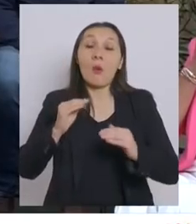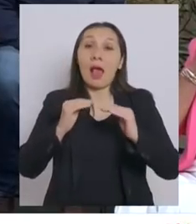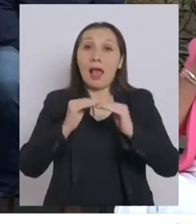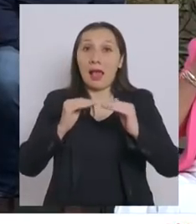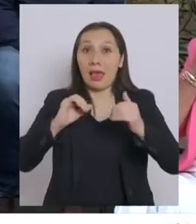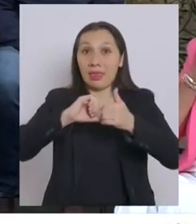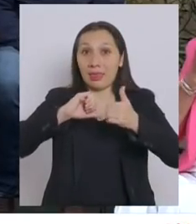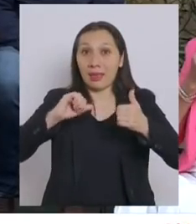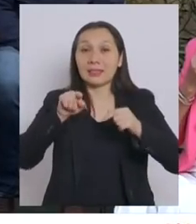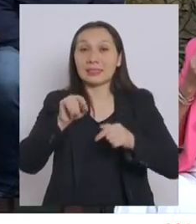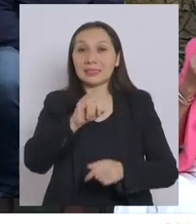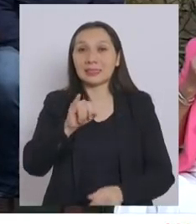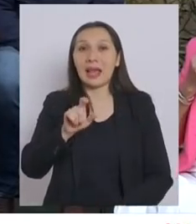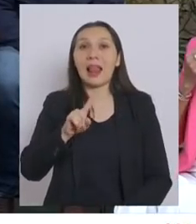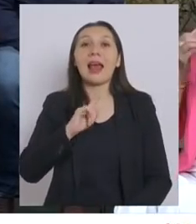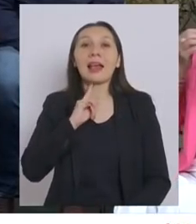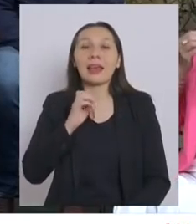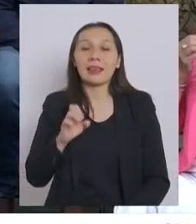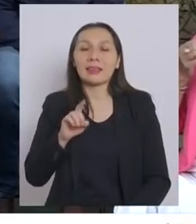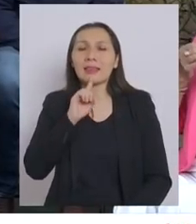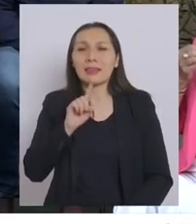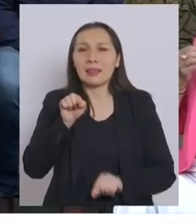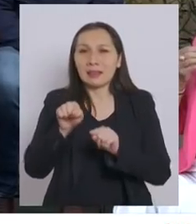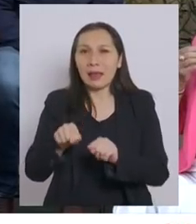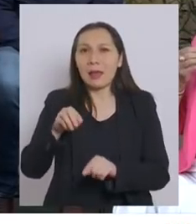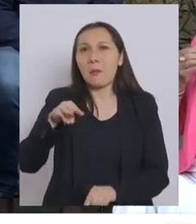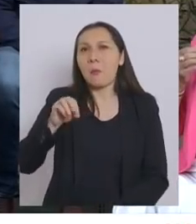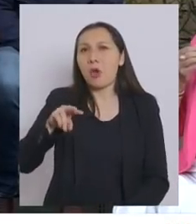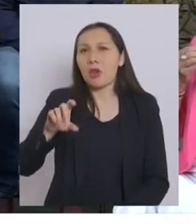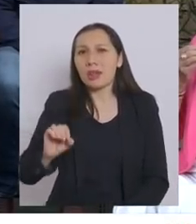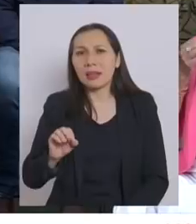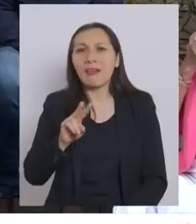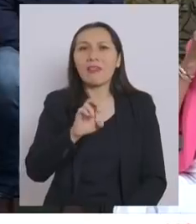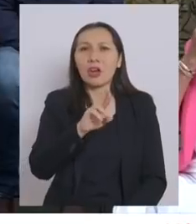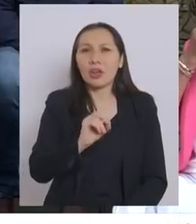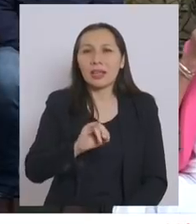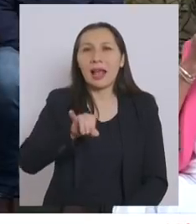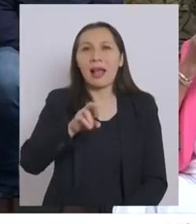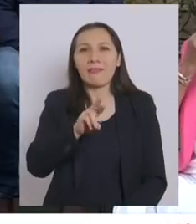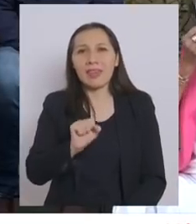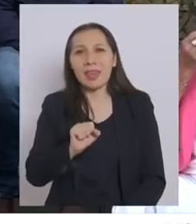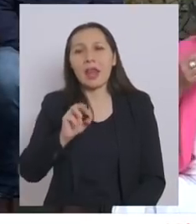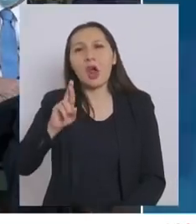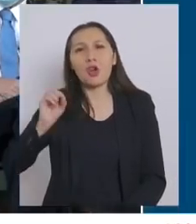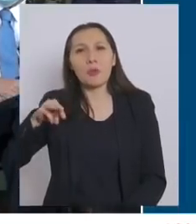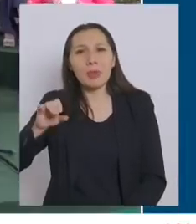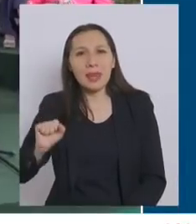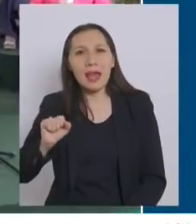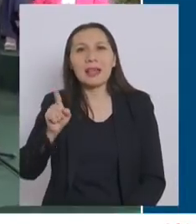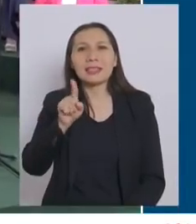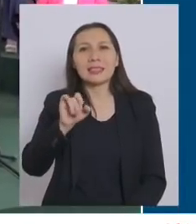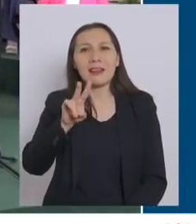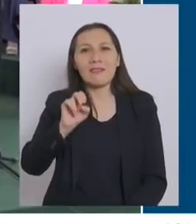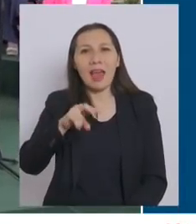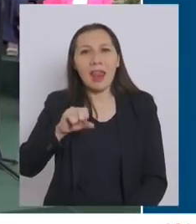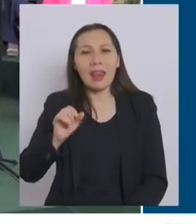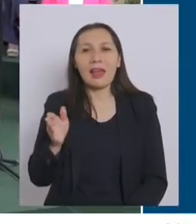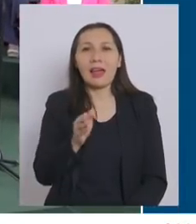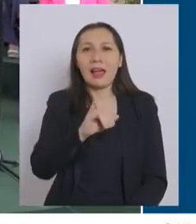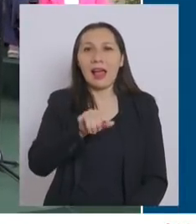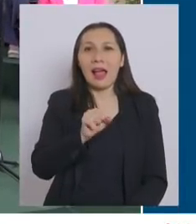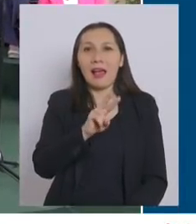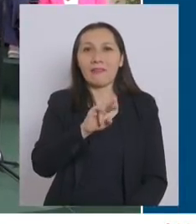de Género, Mónica Zalaquer, por Verónica, Javiera, Romina, Silvana, Javiera, que